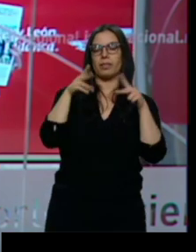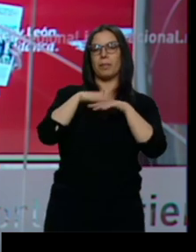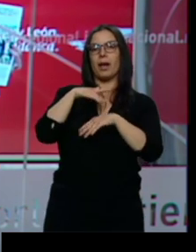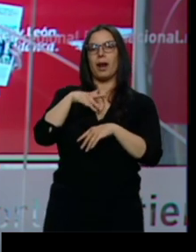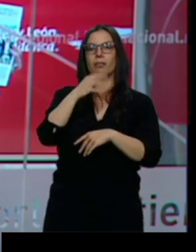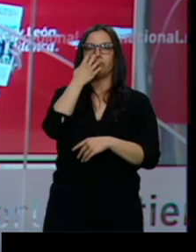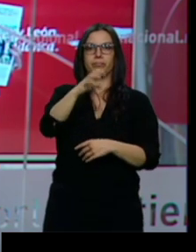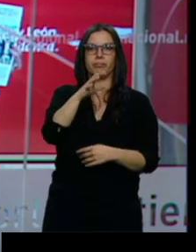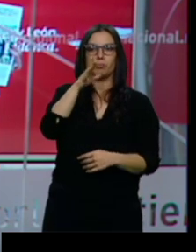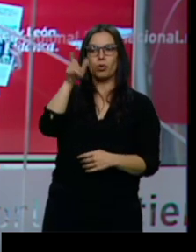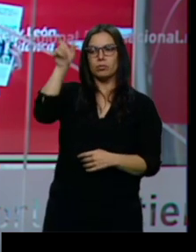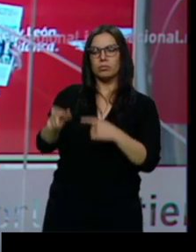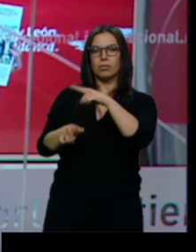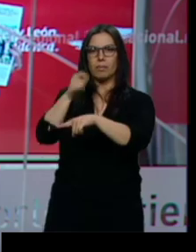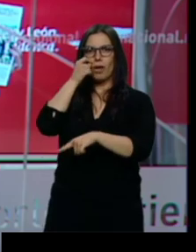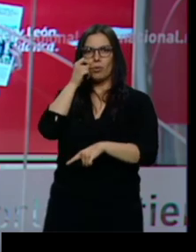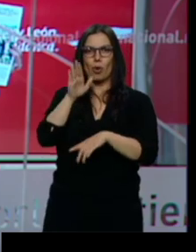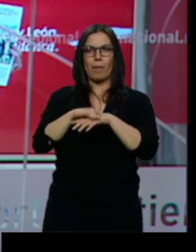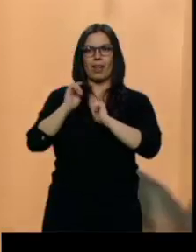ya no está legitimado para gobernar.